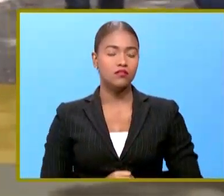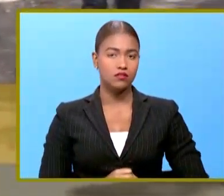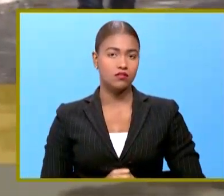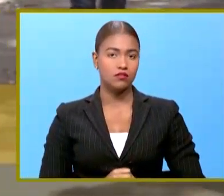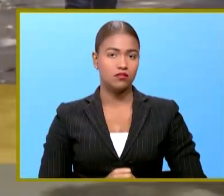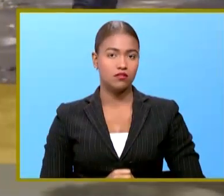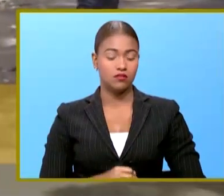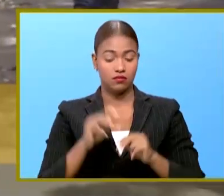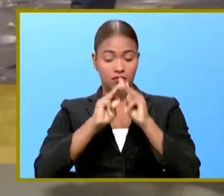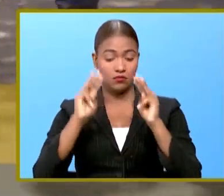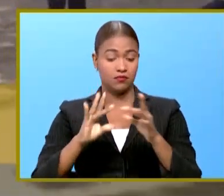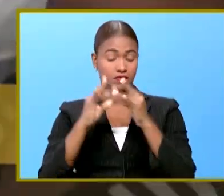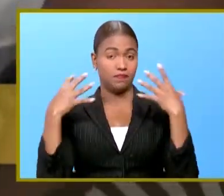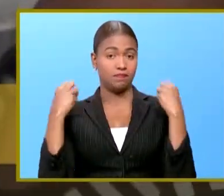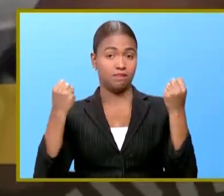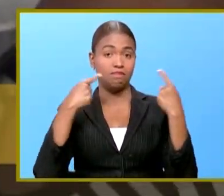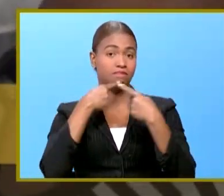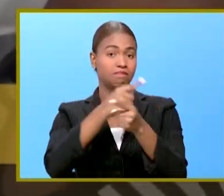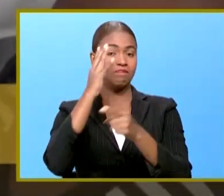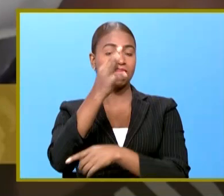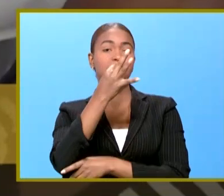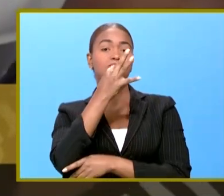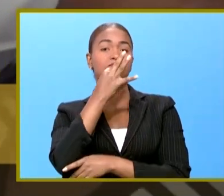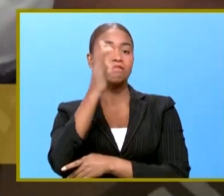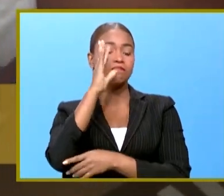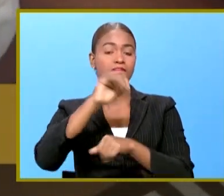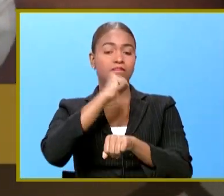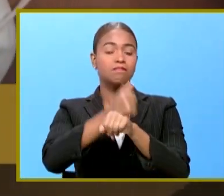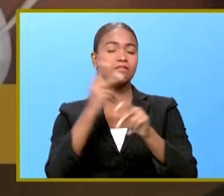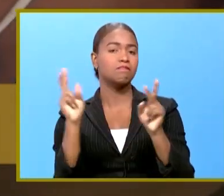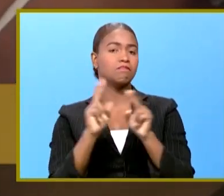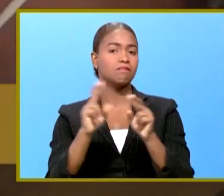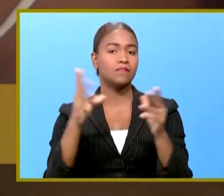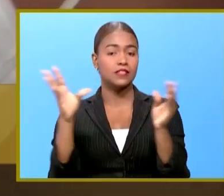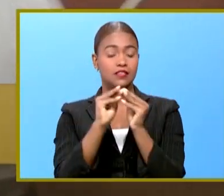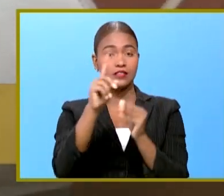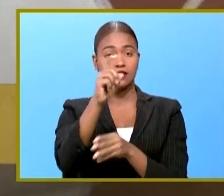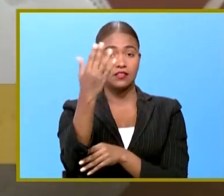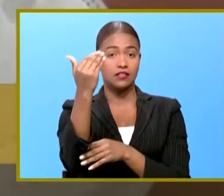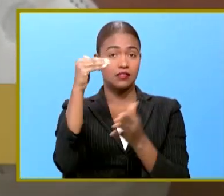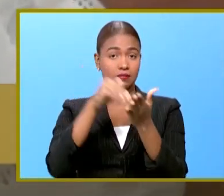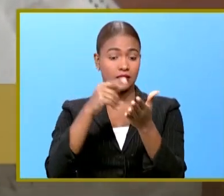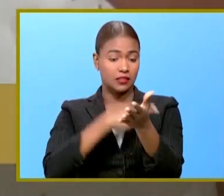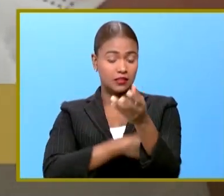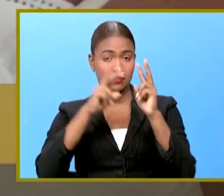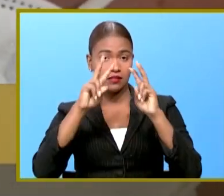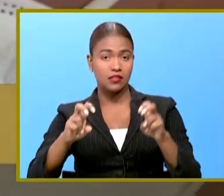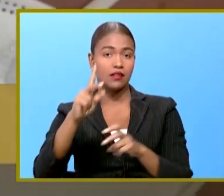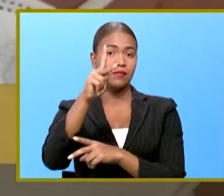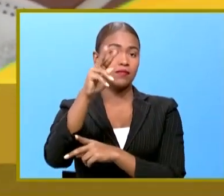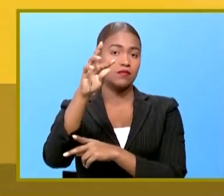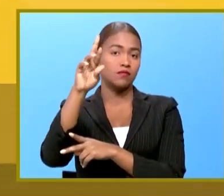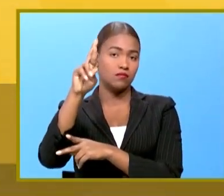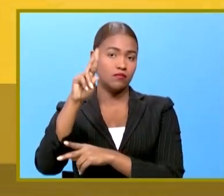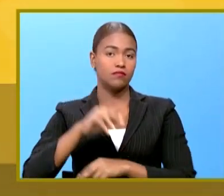Ministro de Salud anuncia en próximas horas disponibilidad de 115 mil pruebas PCR.